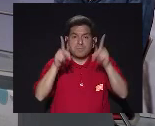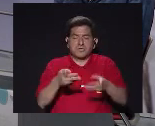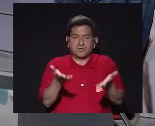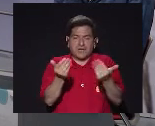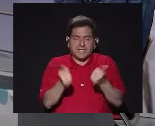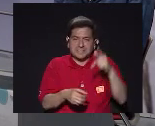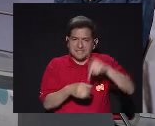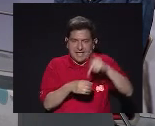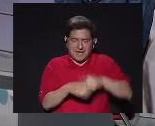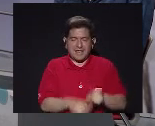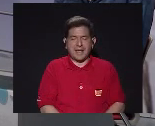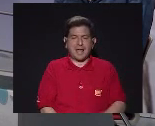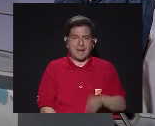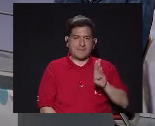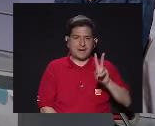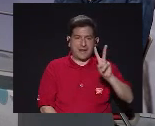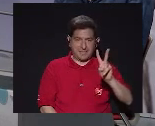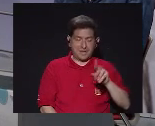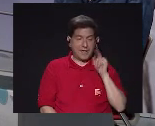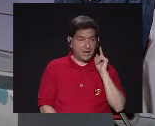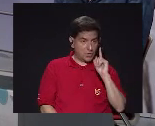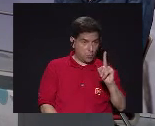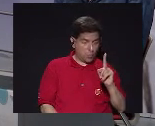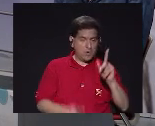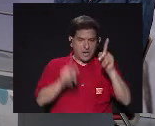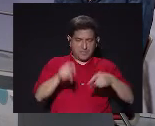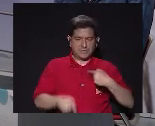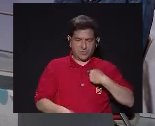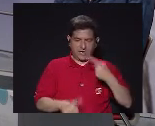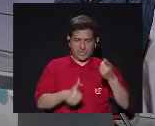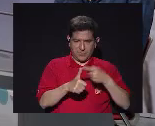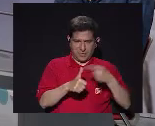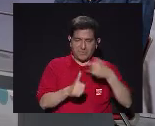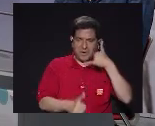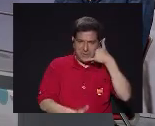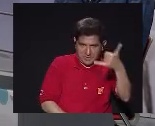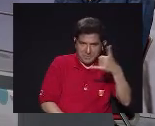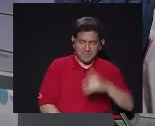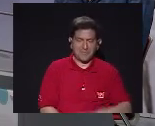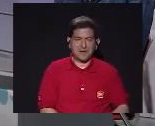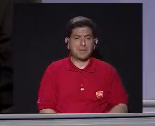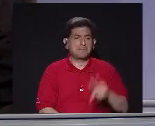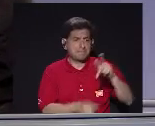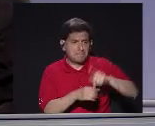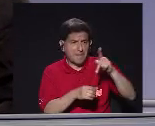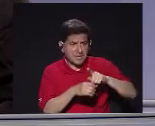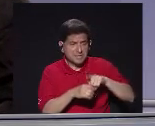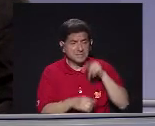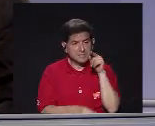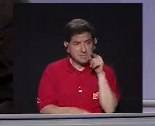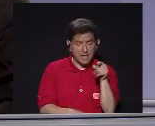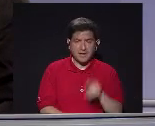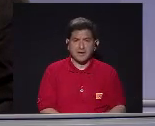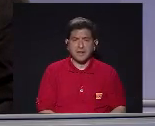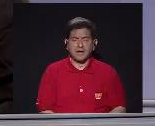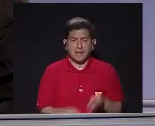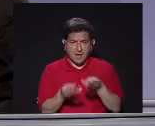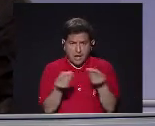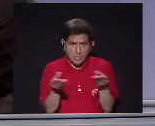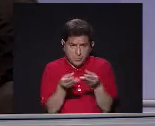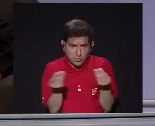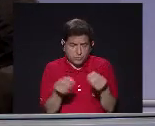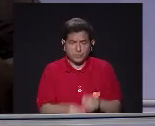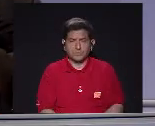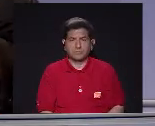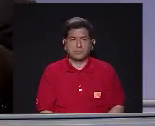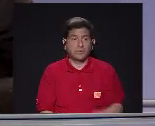De gente Que se quería sumar Bernal Fue uno De los primeros Que yo llamé Para participar En esta producción